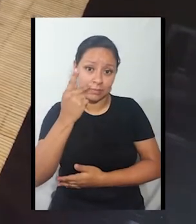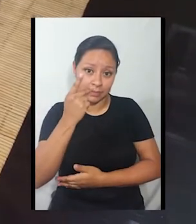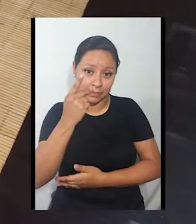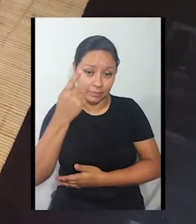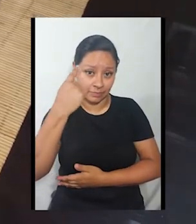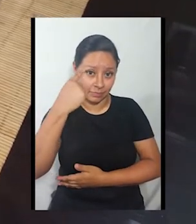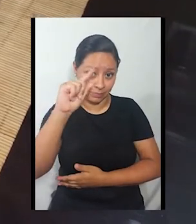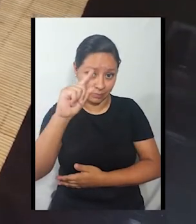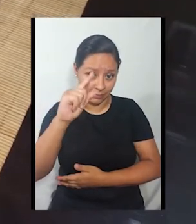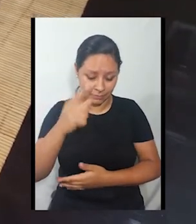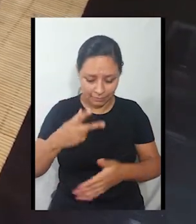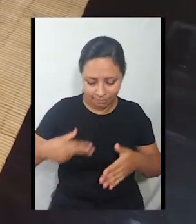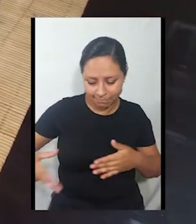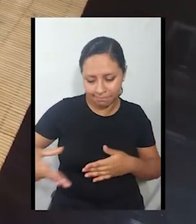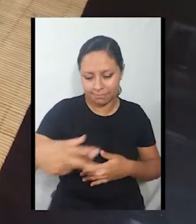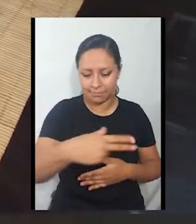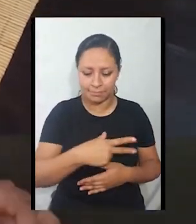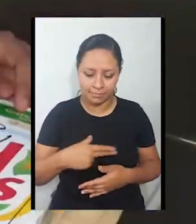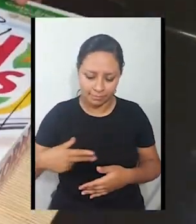nuestra caja.